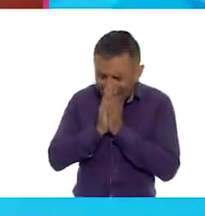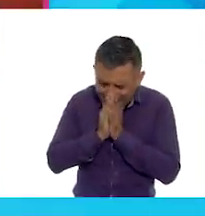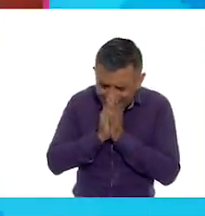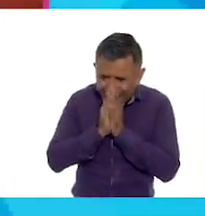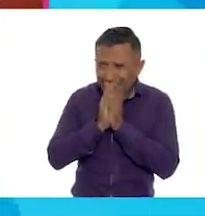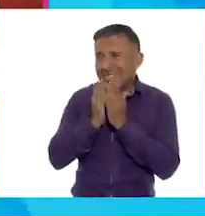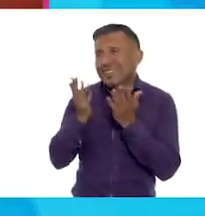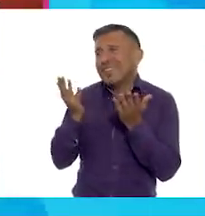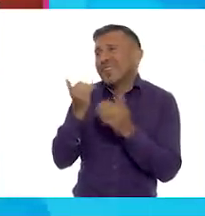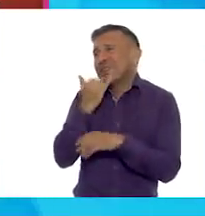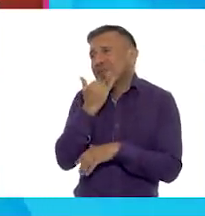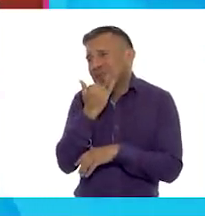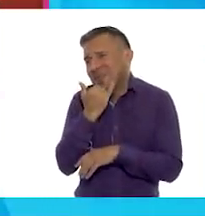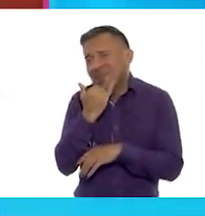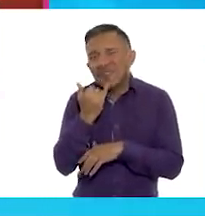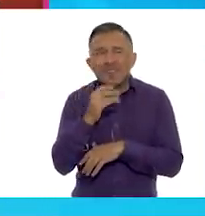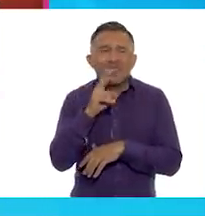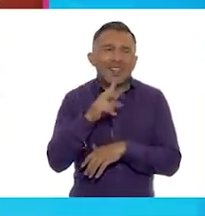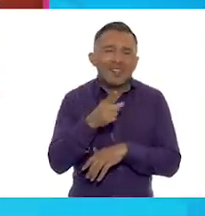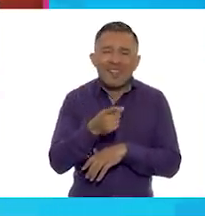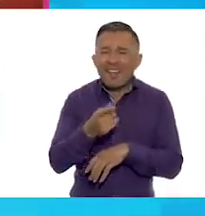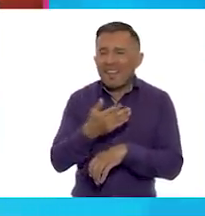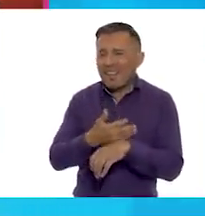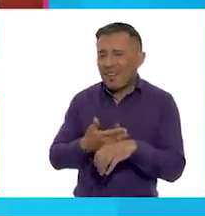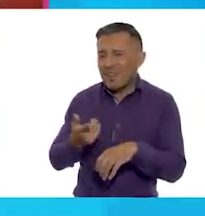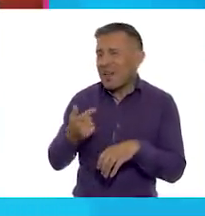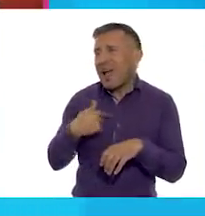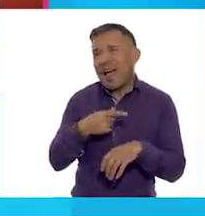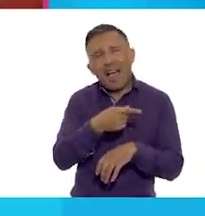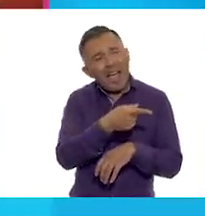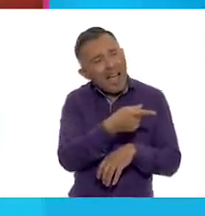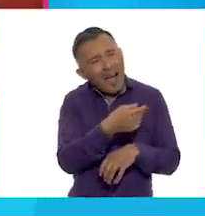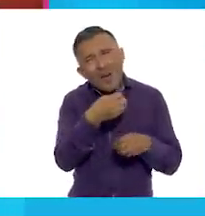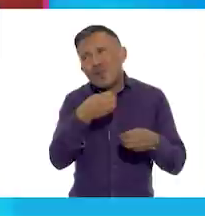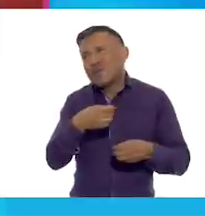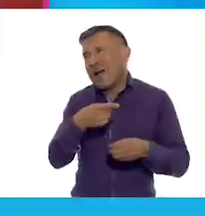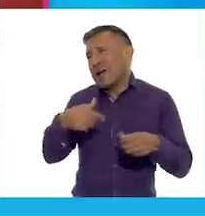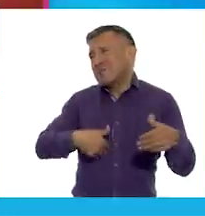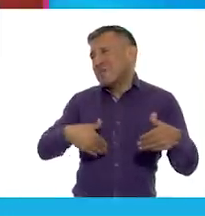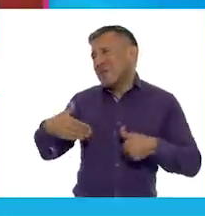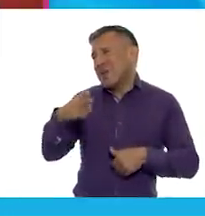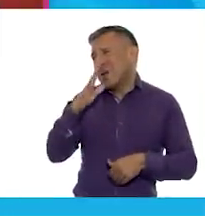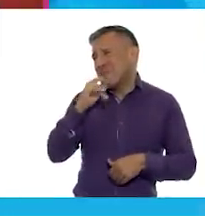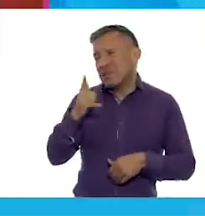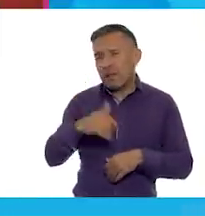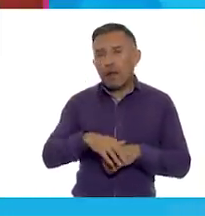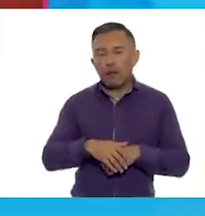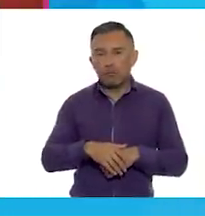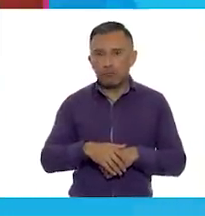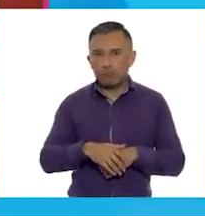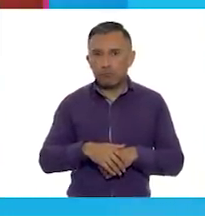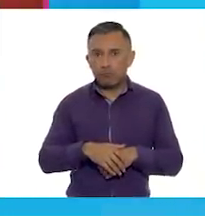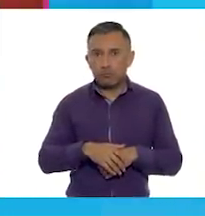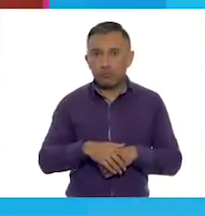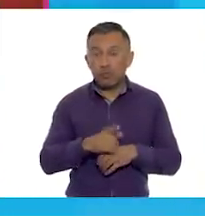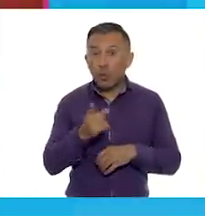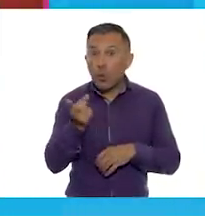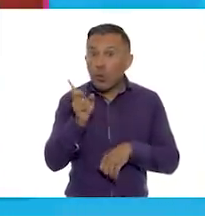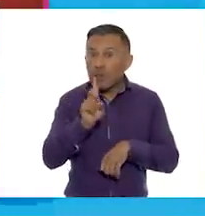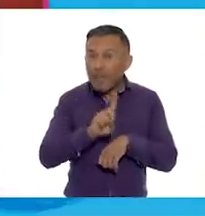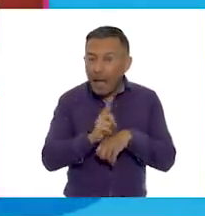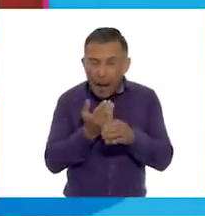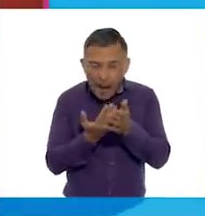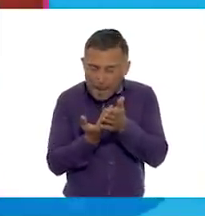¡Discúlpenos! ¡Es que el león se está dando un baño y no se le puede molestar! Bueno, ese día madrugó el